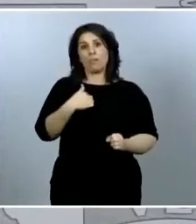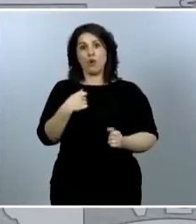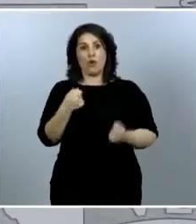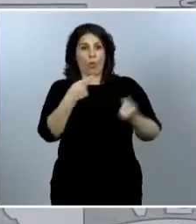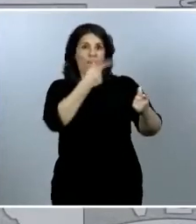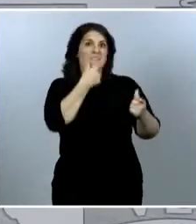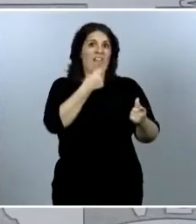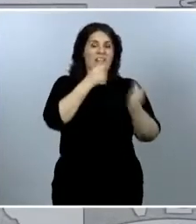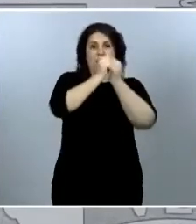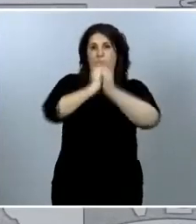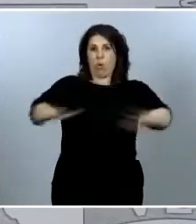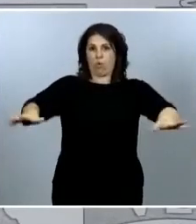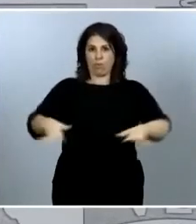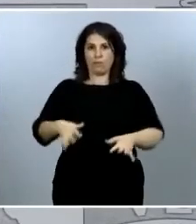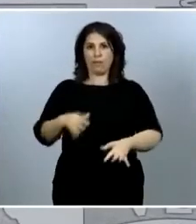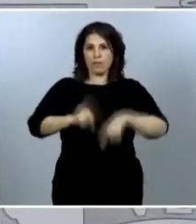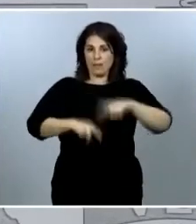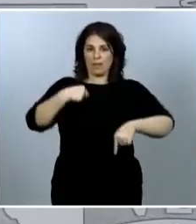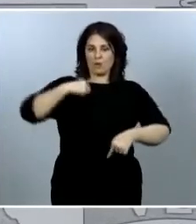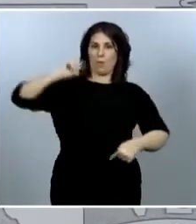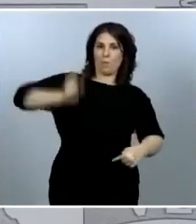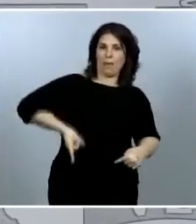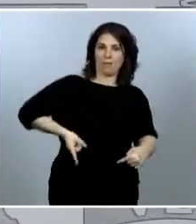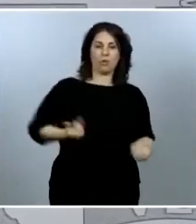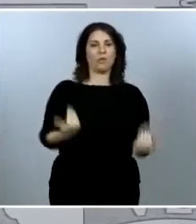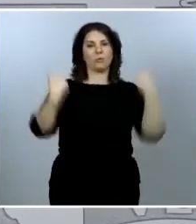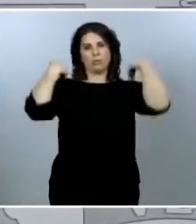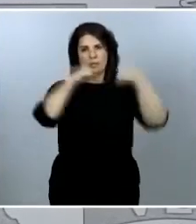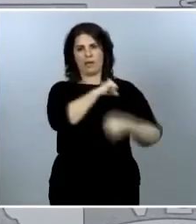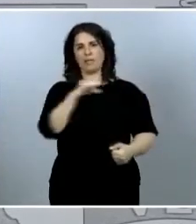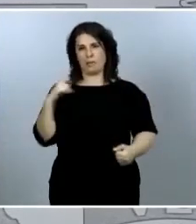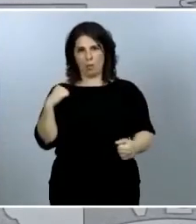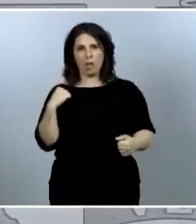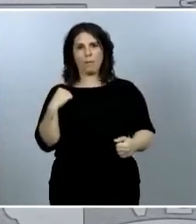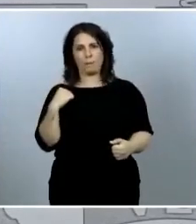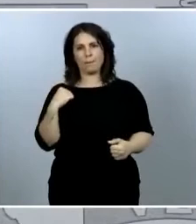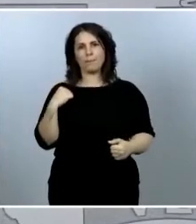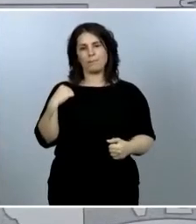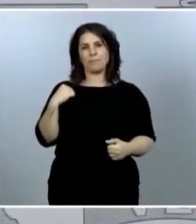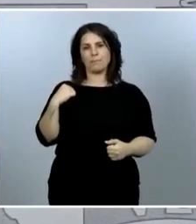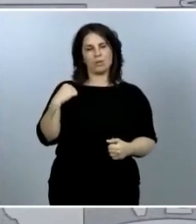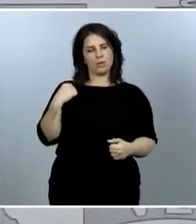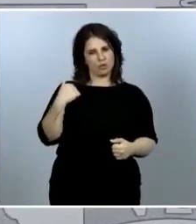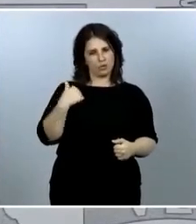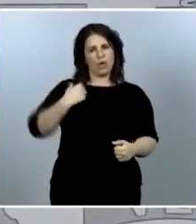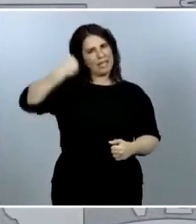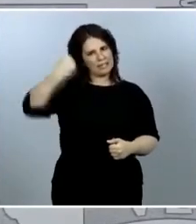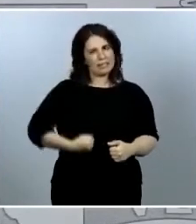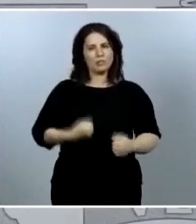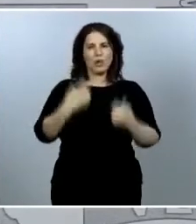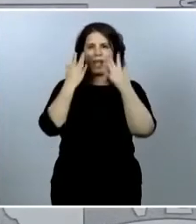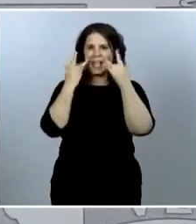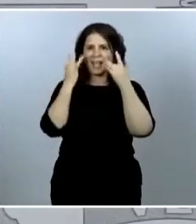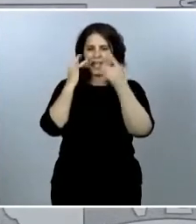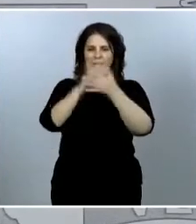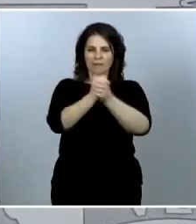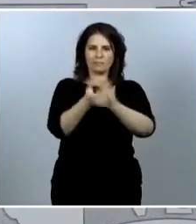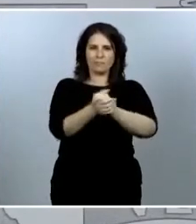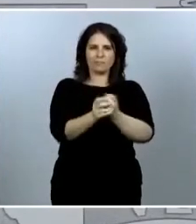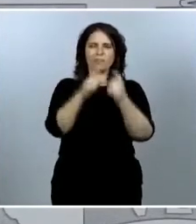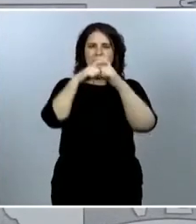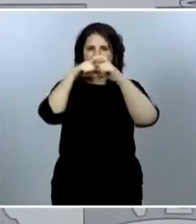Insisto en consecuencia en la responsabilidad individual. Insisto en consecuencia en la higiene de manos, el uso de mascarilla, el